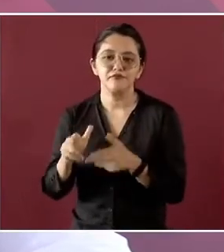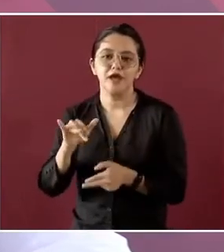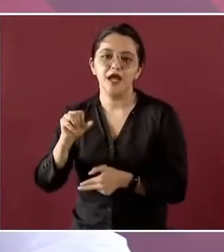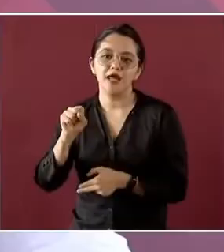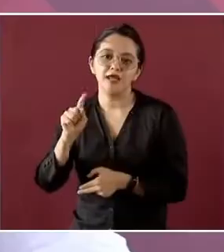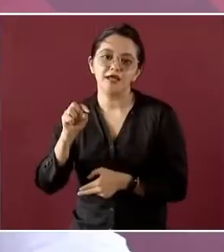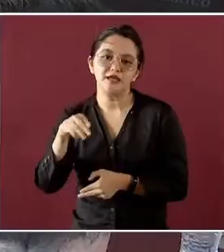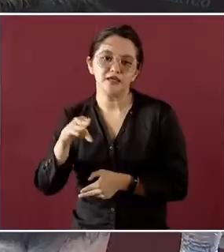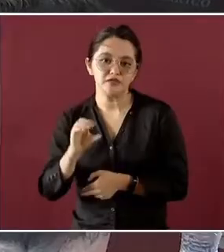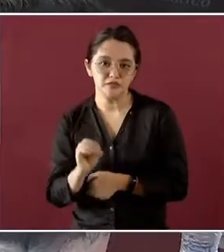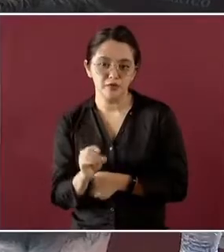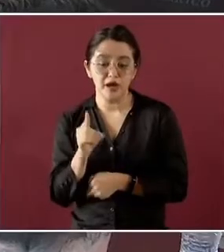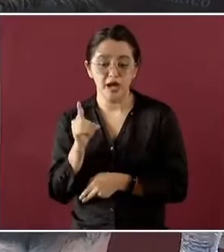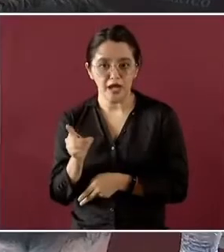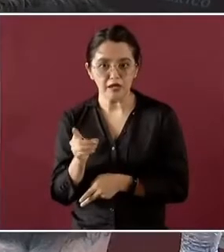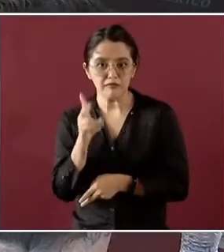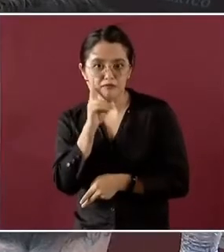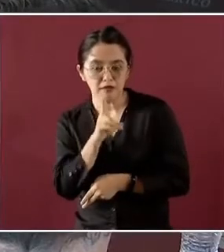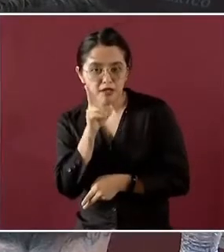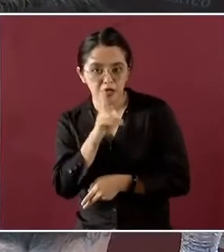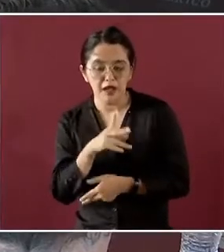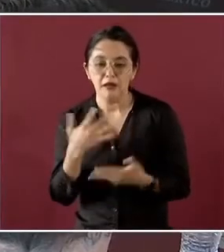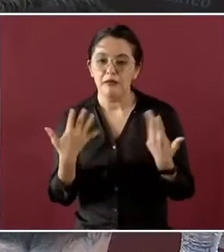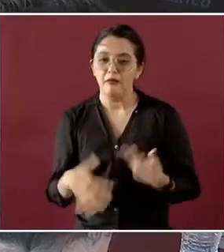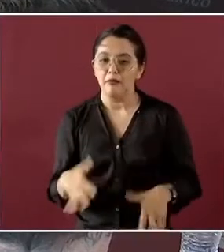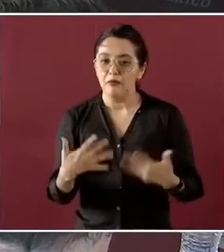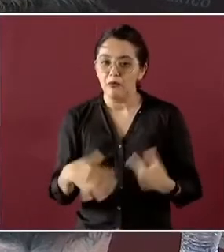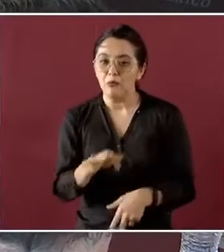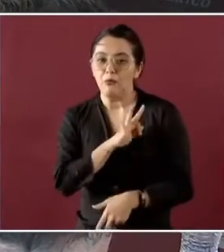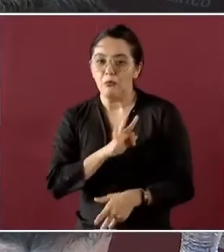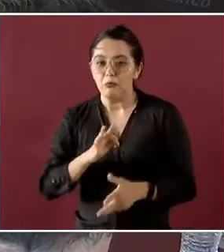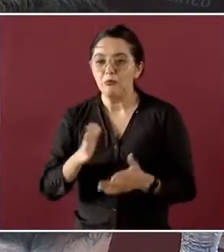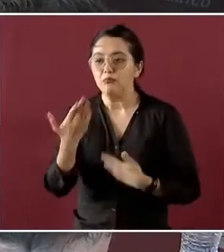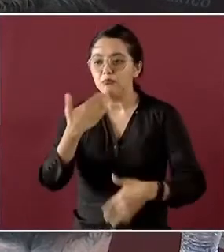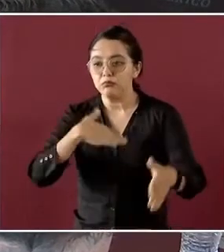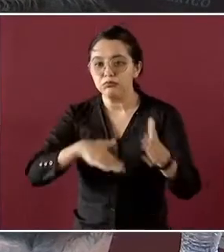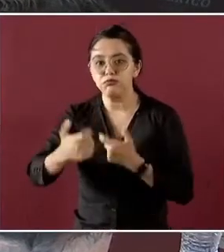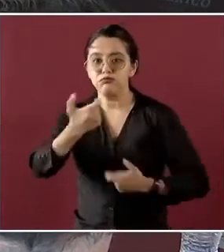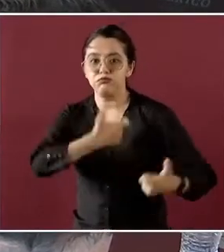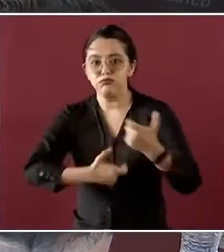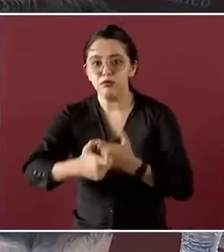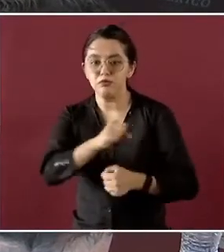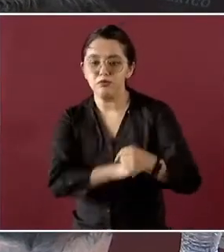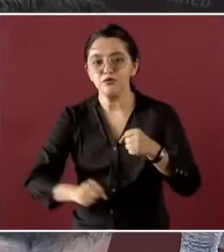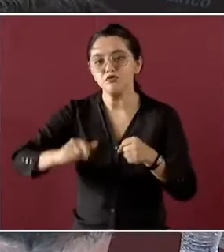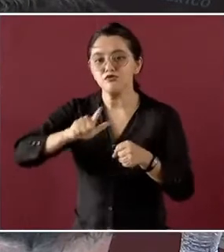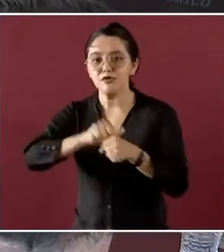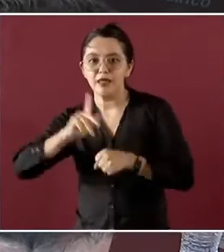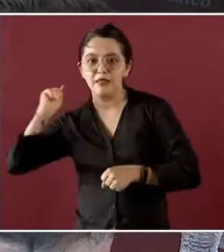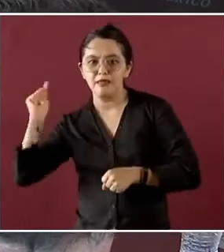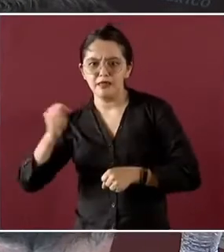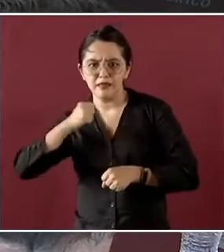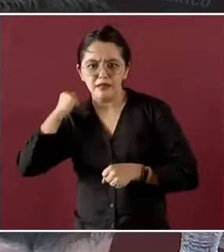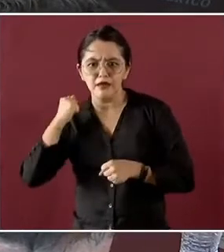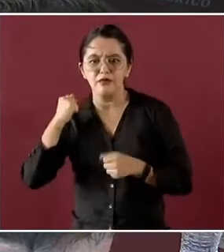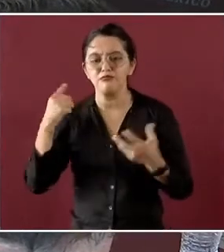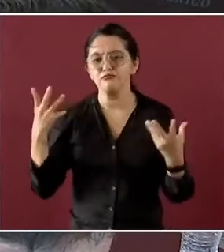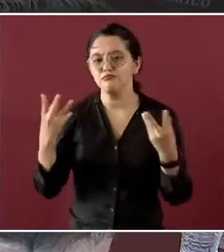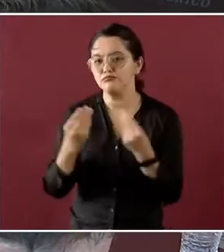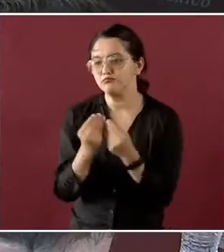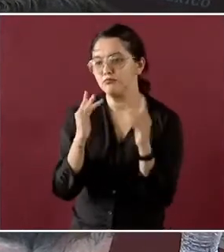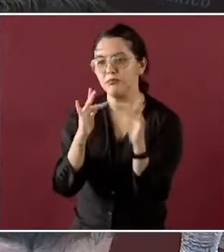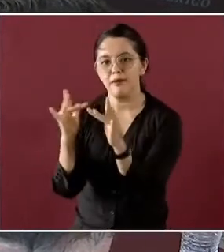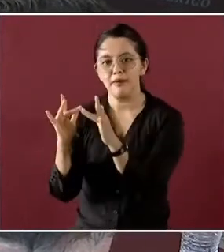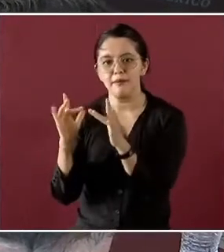el cual tiene el potencial de detonar el desarrollo económico, social y digital en la franja que conecta